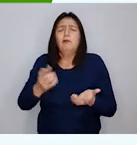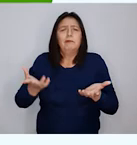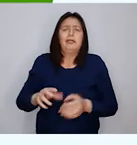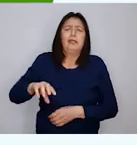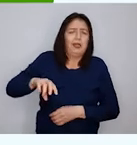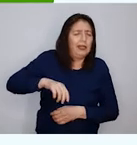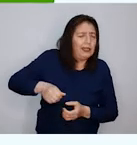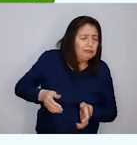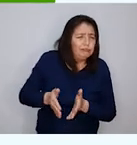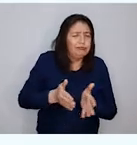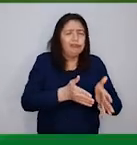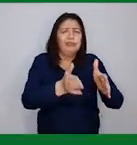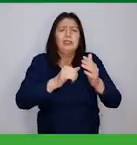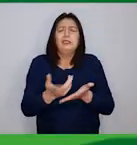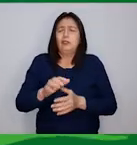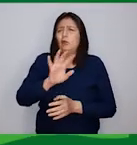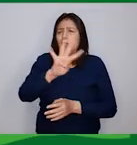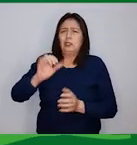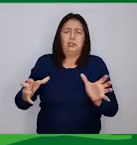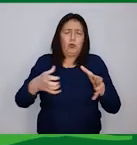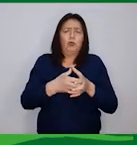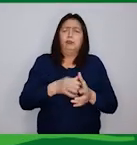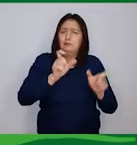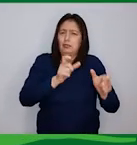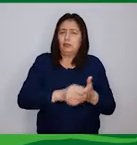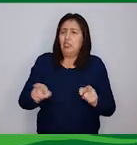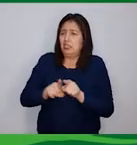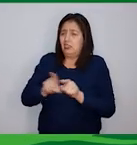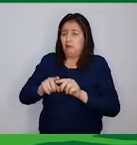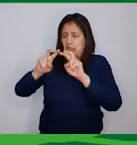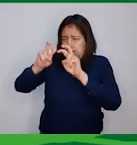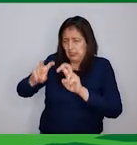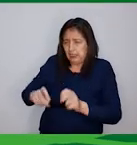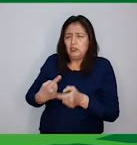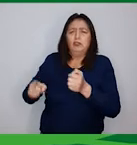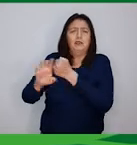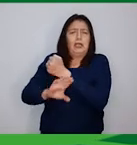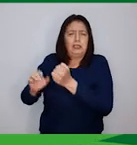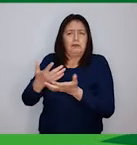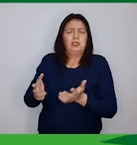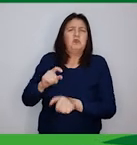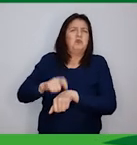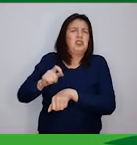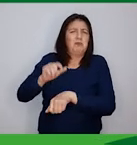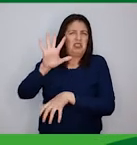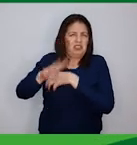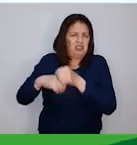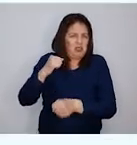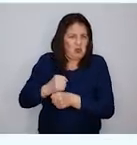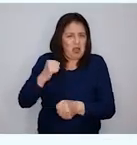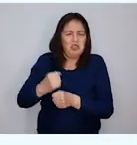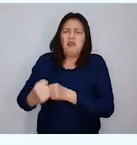40 juntas de usuarios. Asimismo, se realizará el diagnóstico y línea de base que, en un periodo de cinco años,